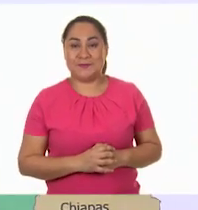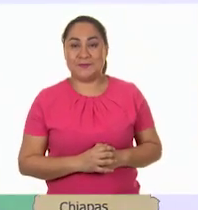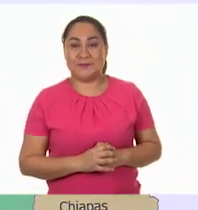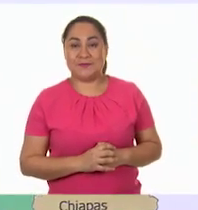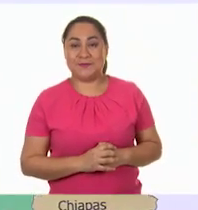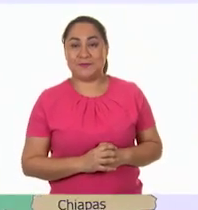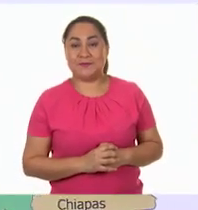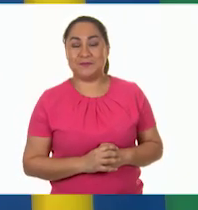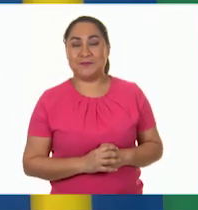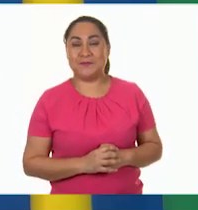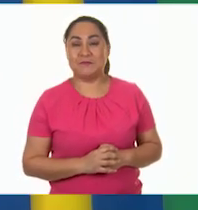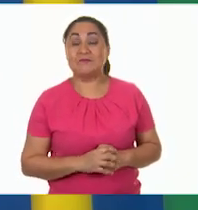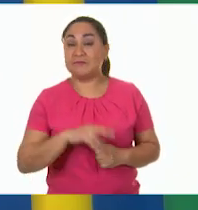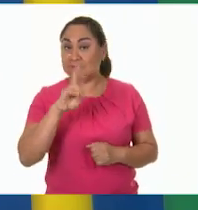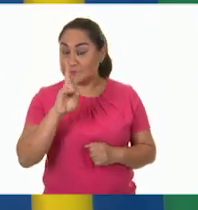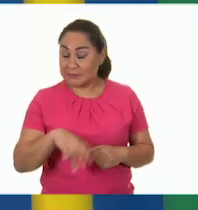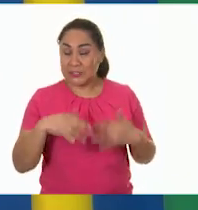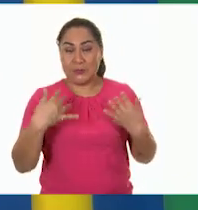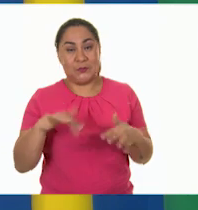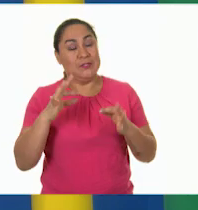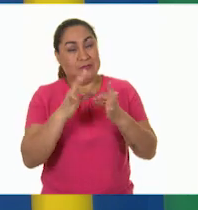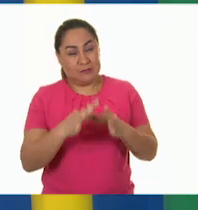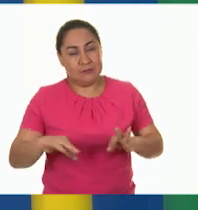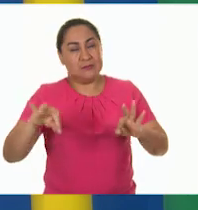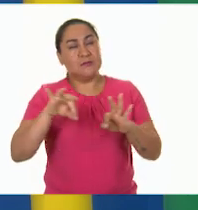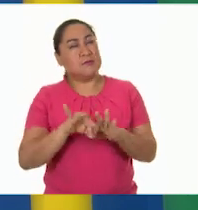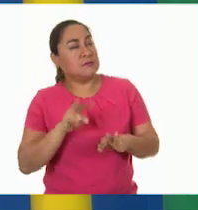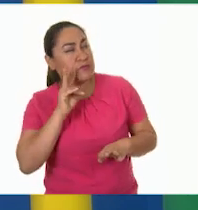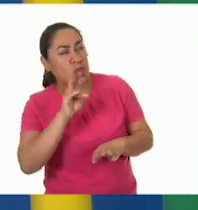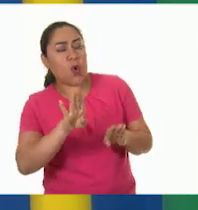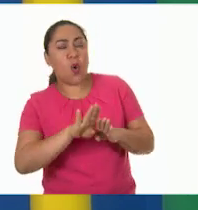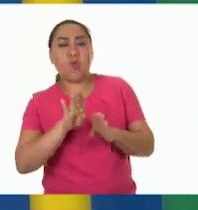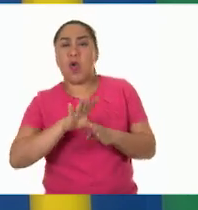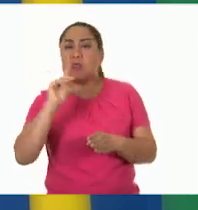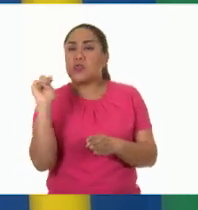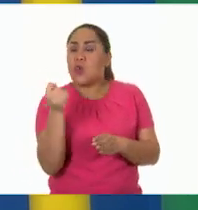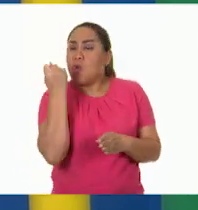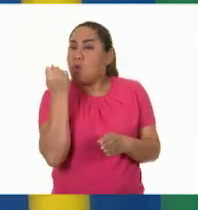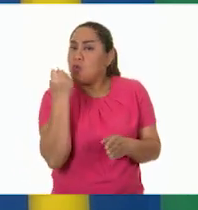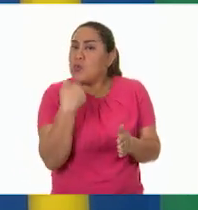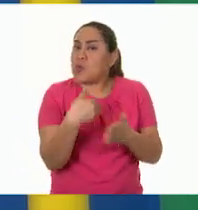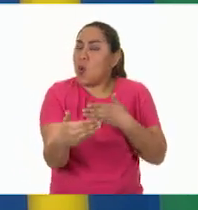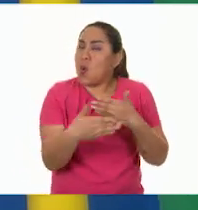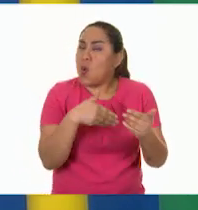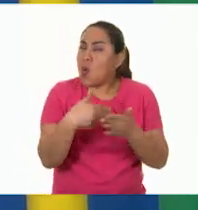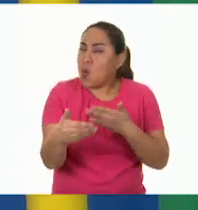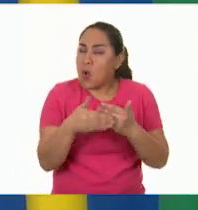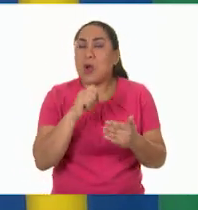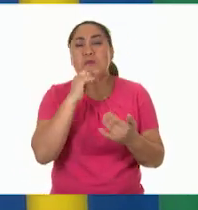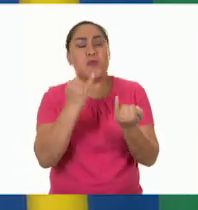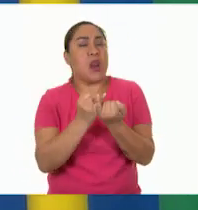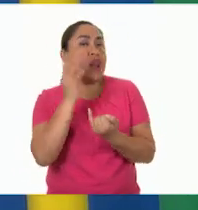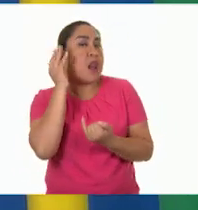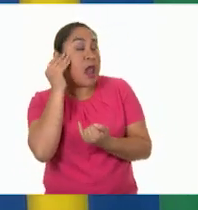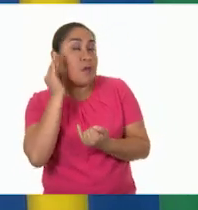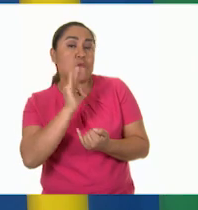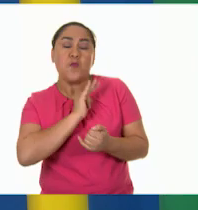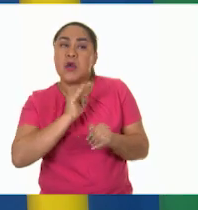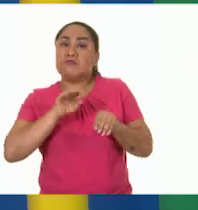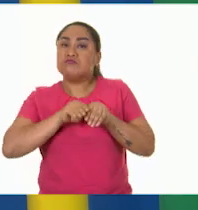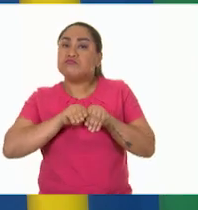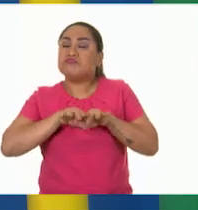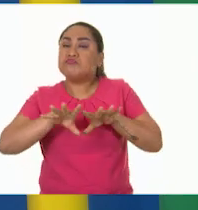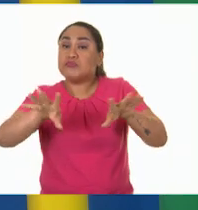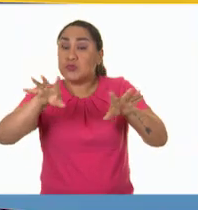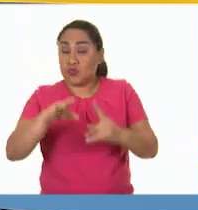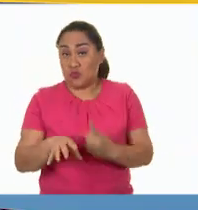Y bueno, vaya que es importante ver que un avance tecnológico como la radio se pudo expandir a otras ciudades en el país, además